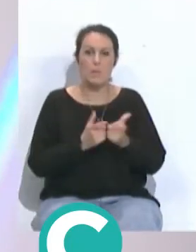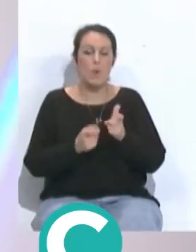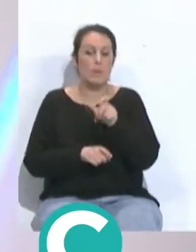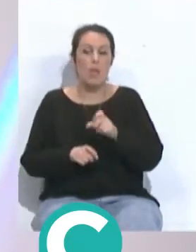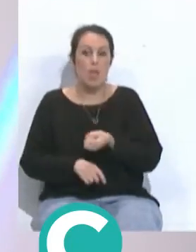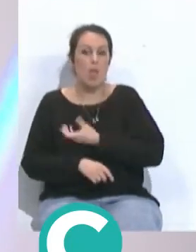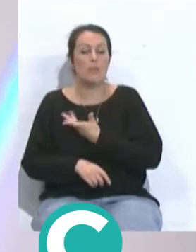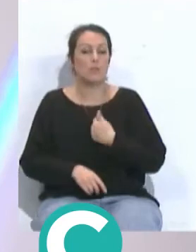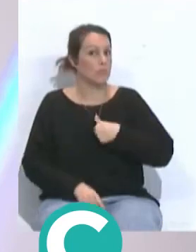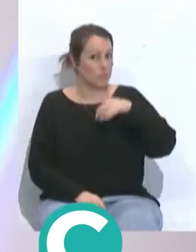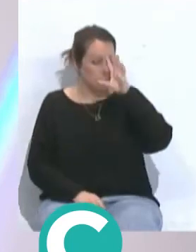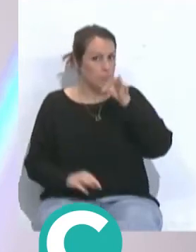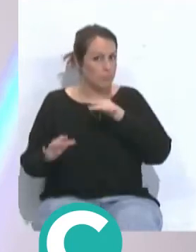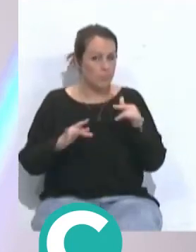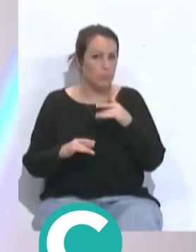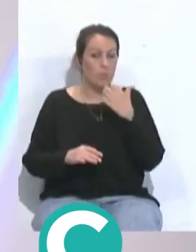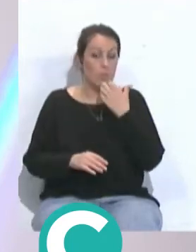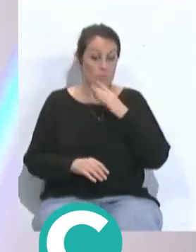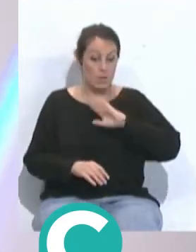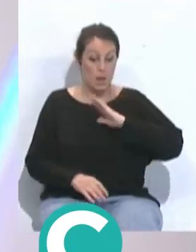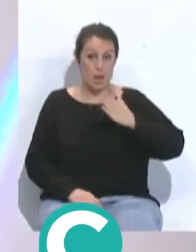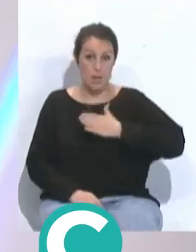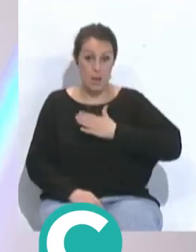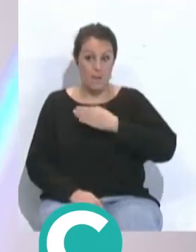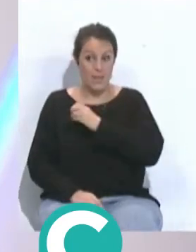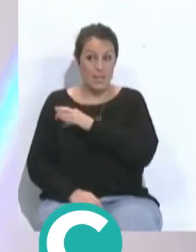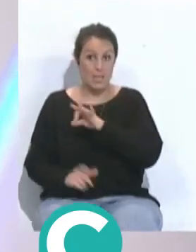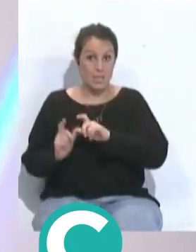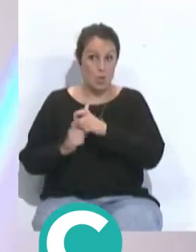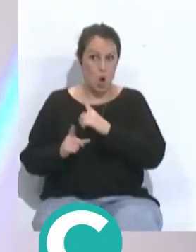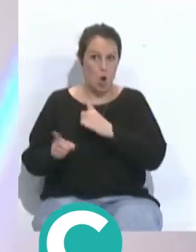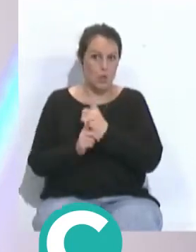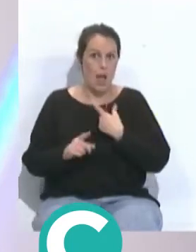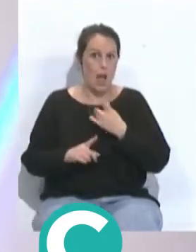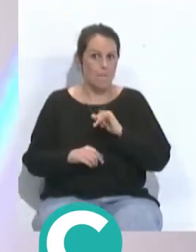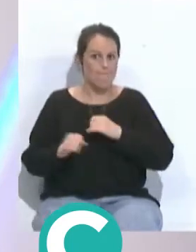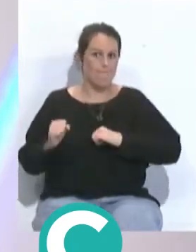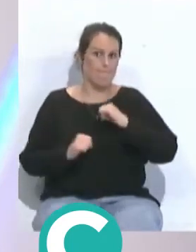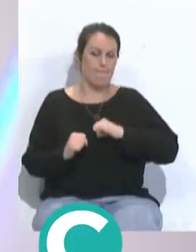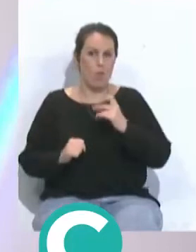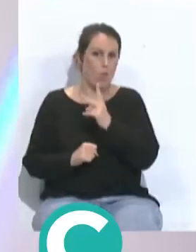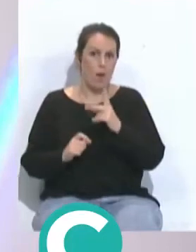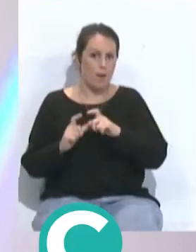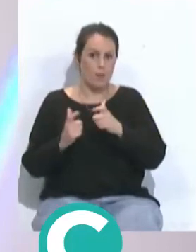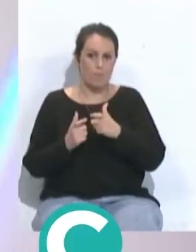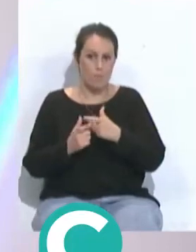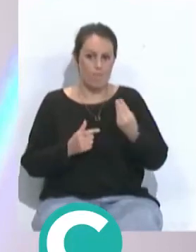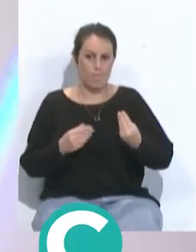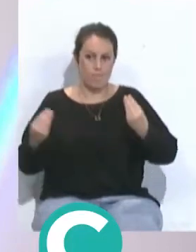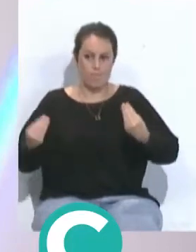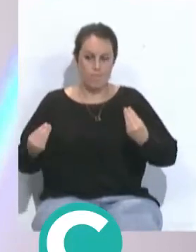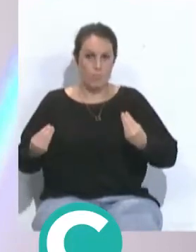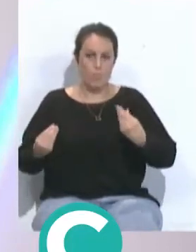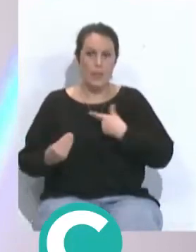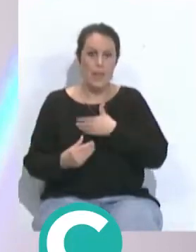la afición y yo creo que en un partido como el de mañana contra el Betis rivalidad viendo que los dos equipos llegan en buen estado que los dos